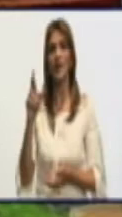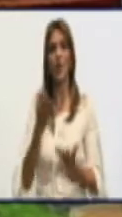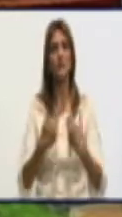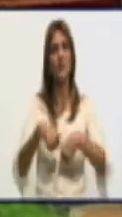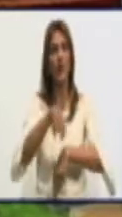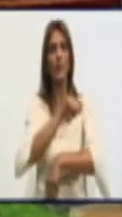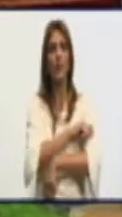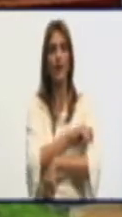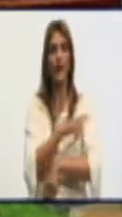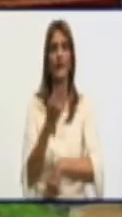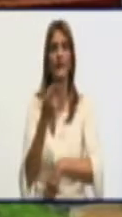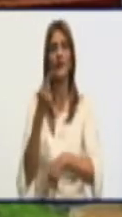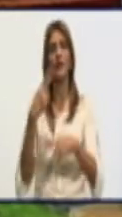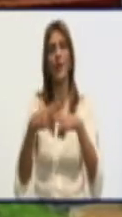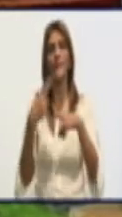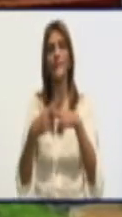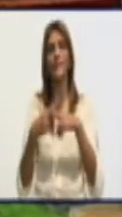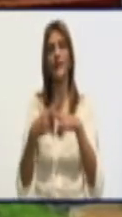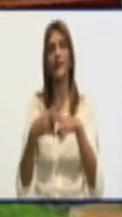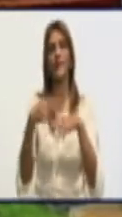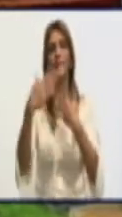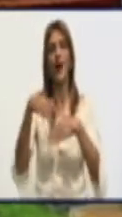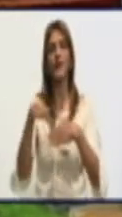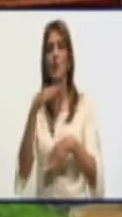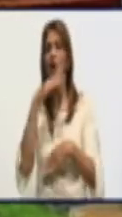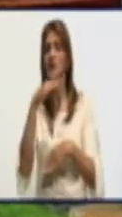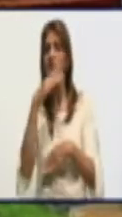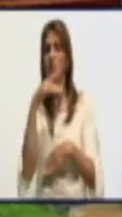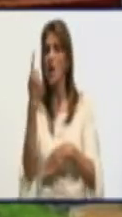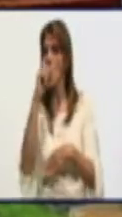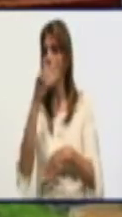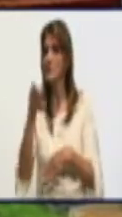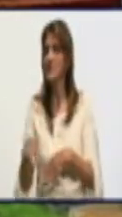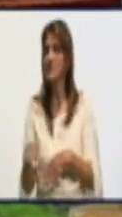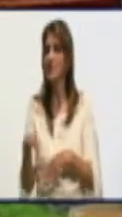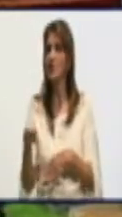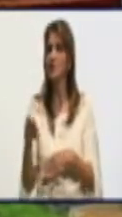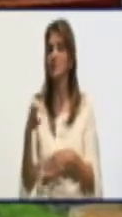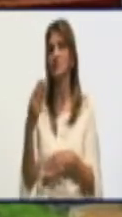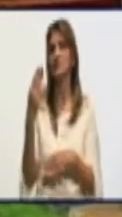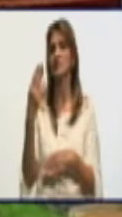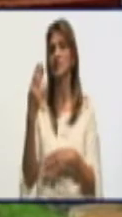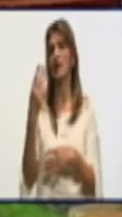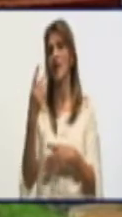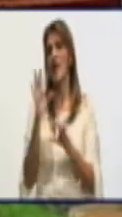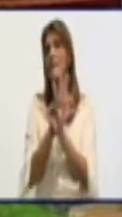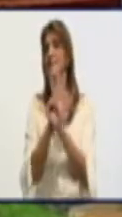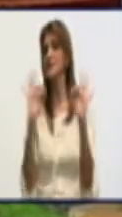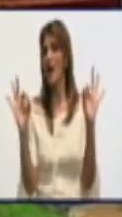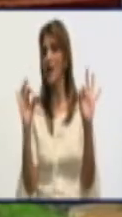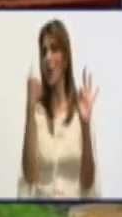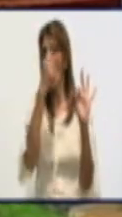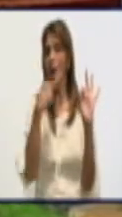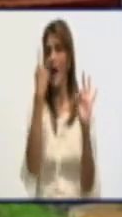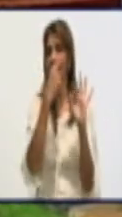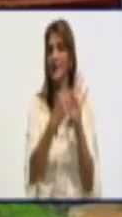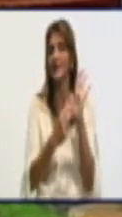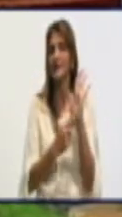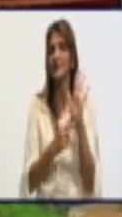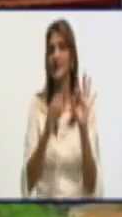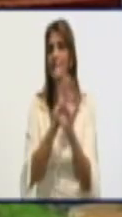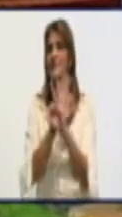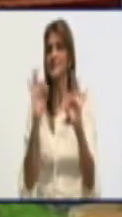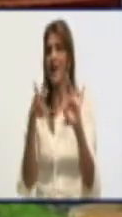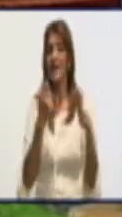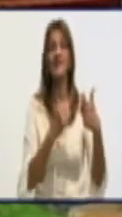Esteban Osorio Rodríguez, es un niño con características especiales, es un niño especial que es motor impulsor desde